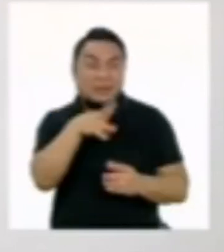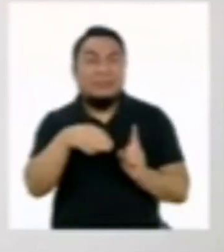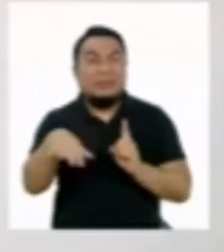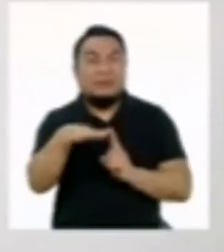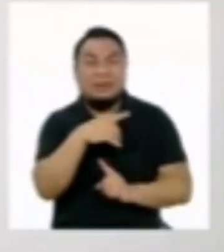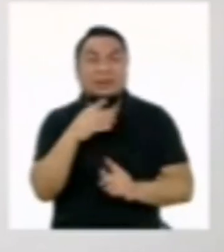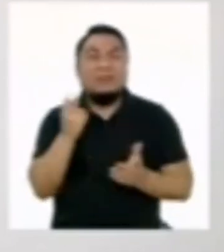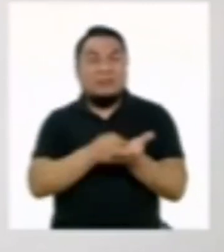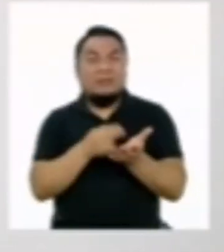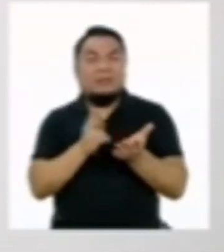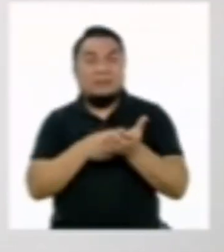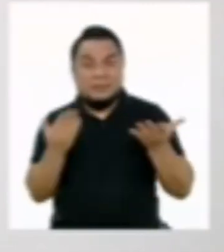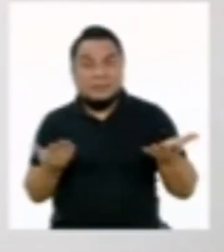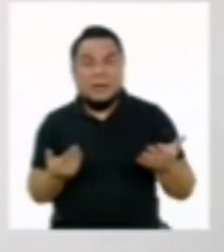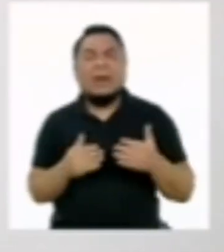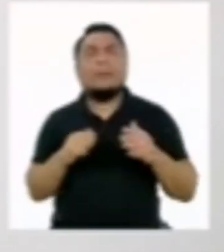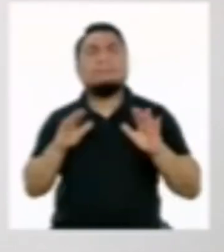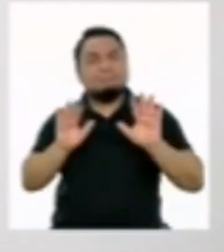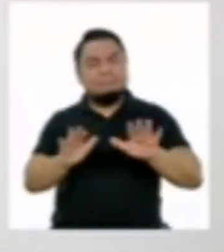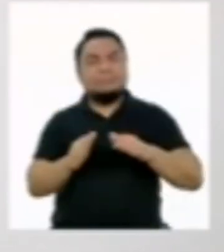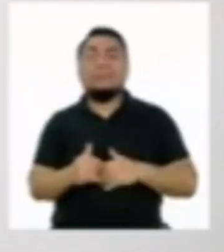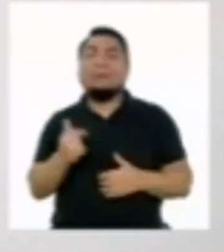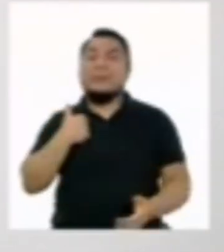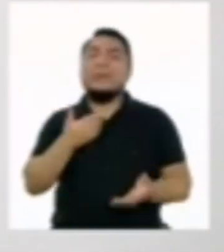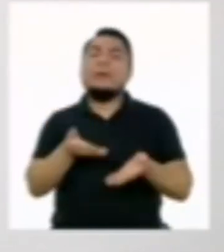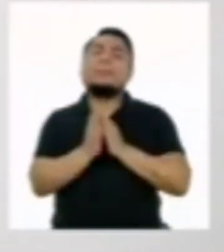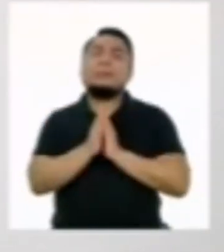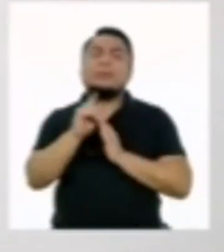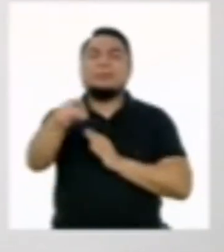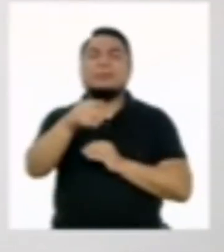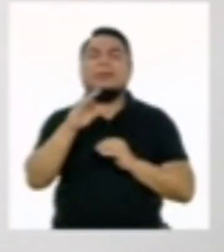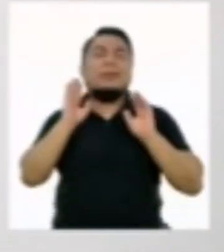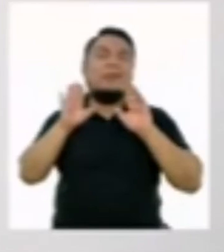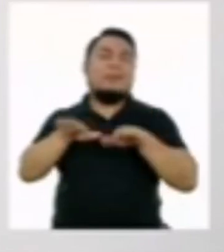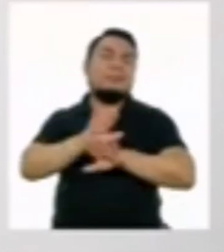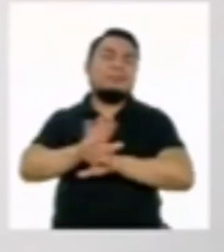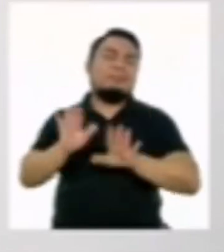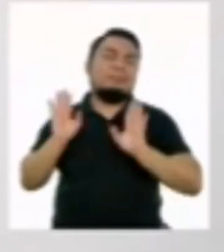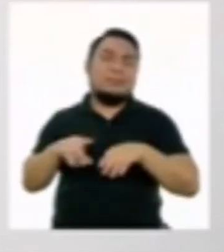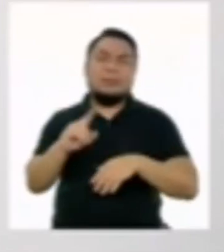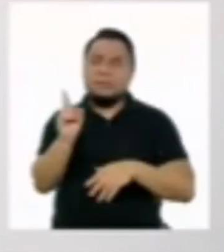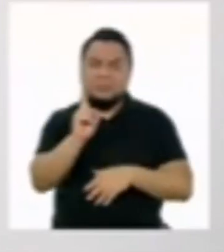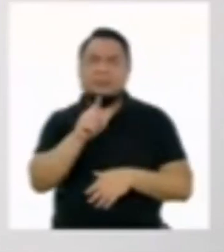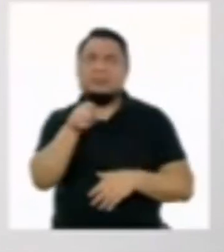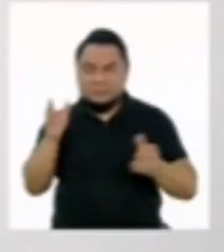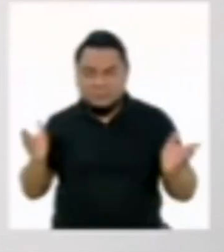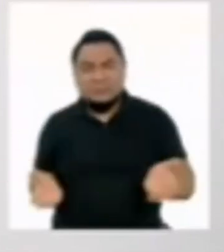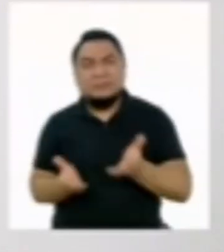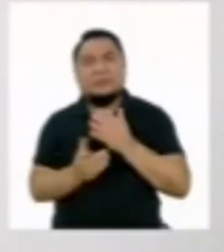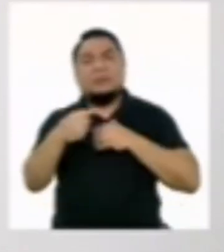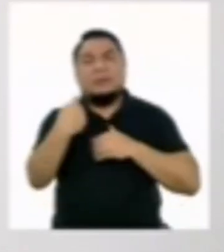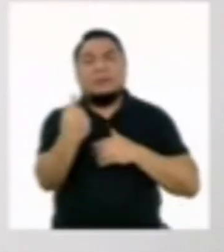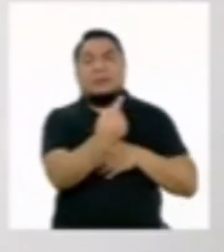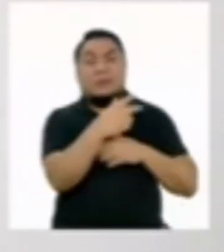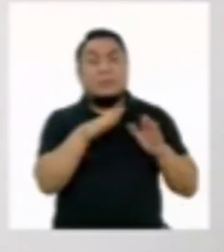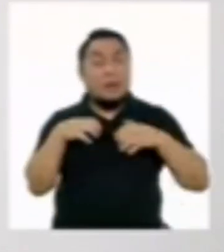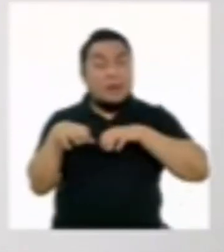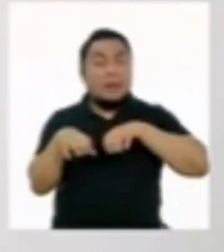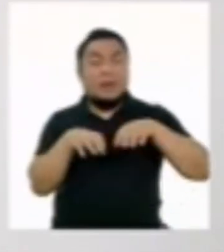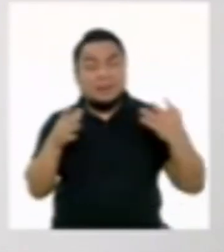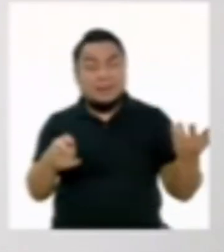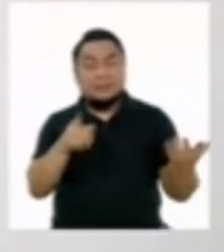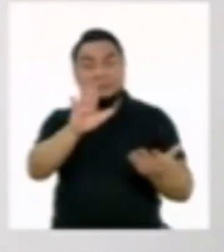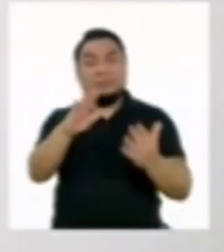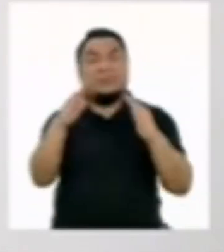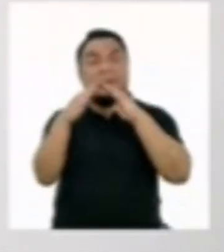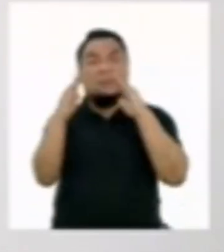nuestro planeta. Sin embargo, les pido que no se desanime. Lo que cada uno de ustedes puede hacer